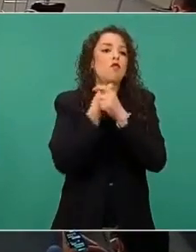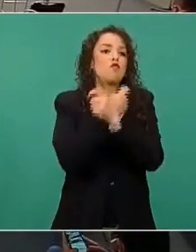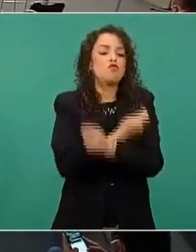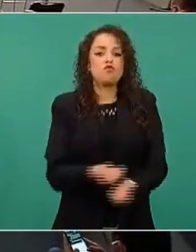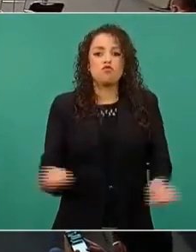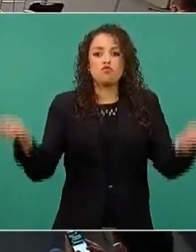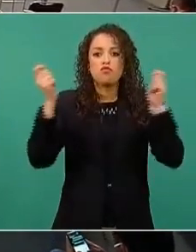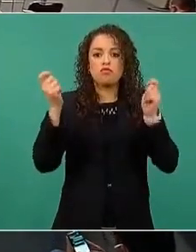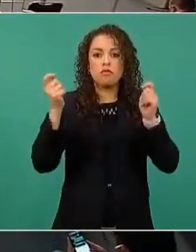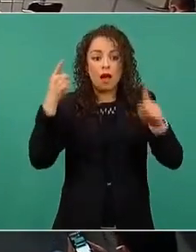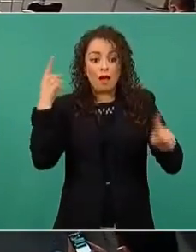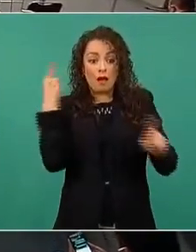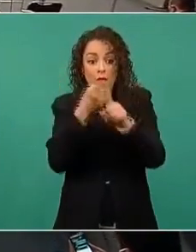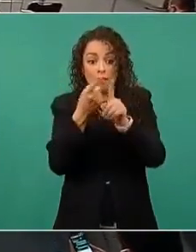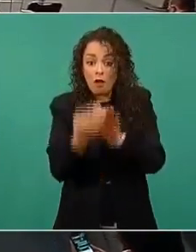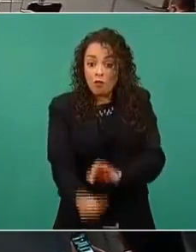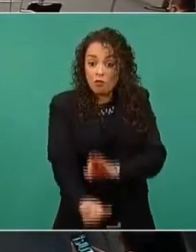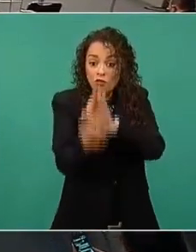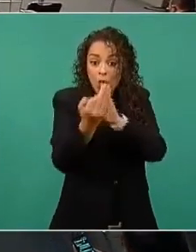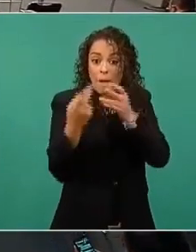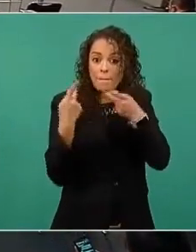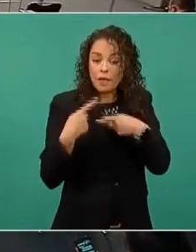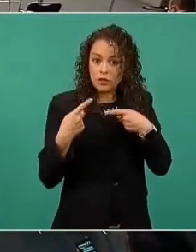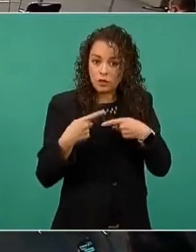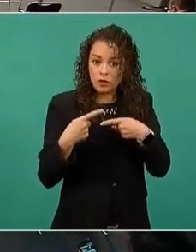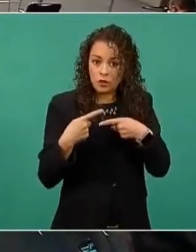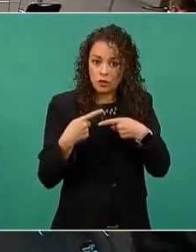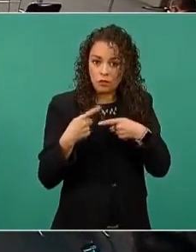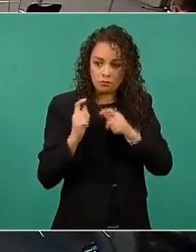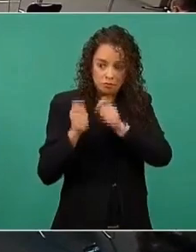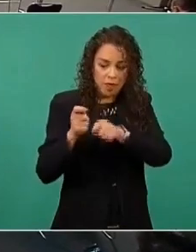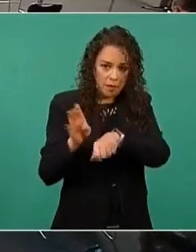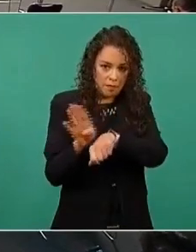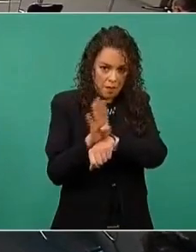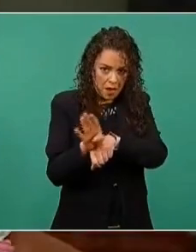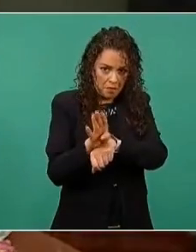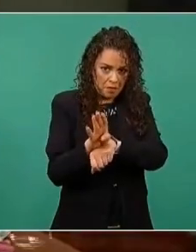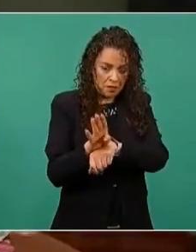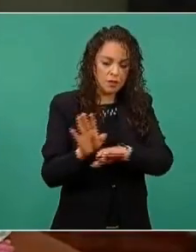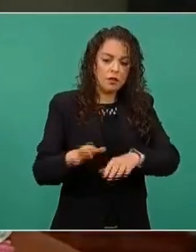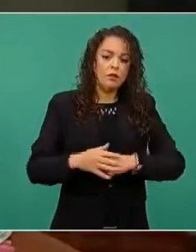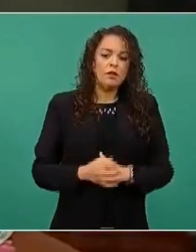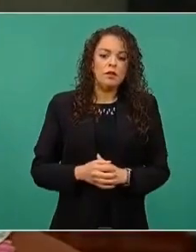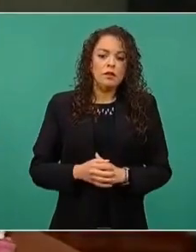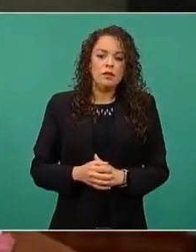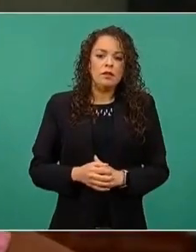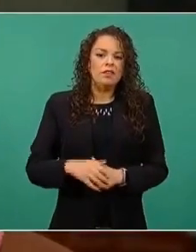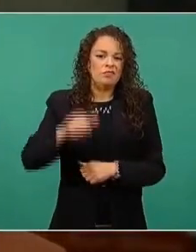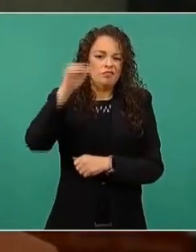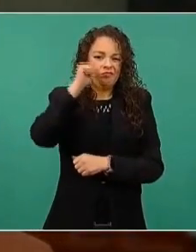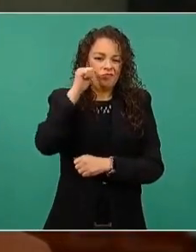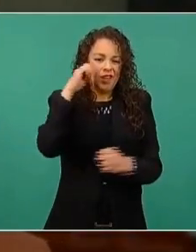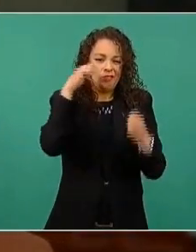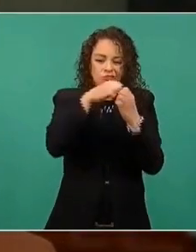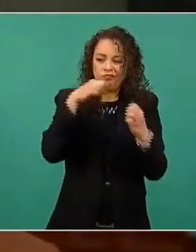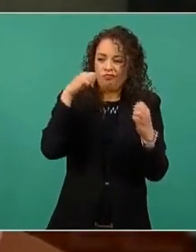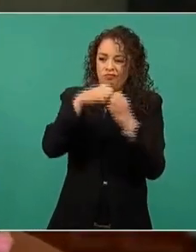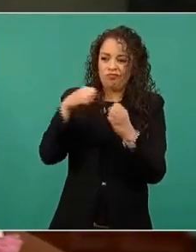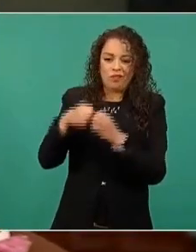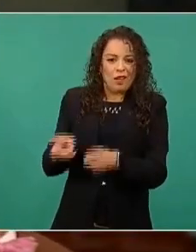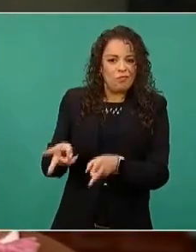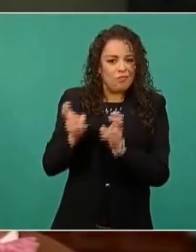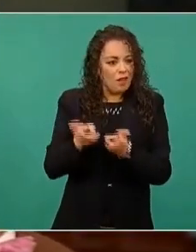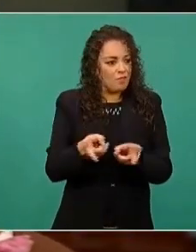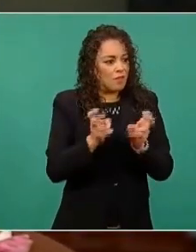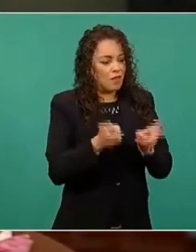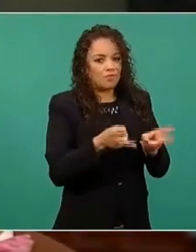directa al beneficiario. Por la circunstancia que usted ya sabe del piquete de ojo que antes se le realizaba a